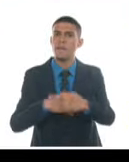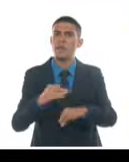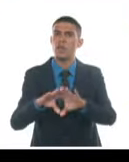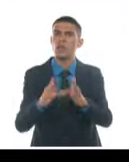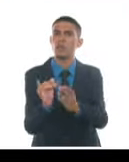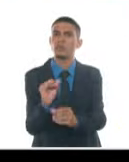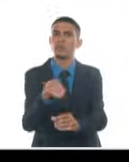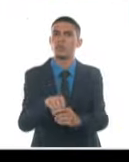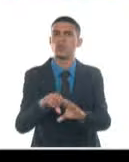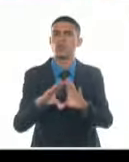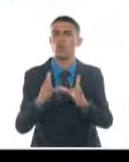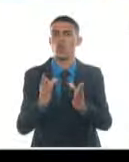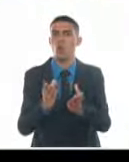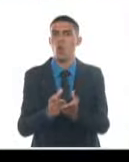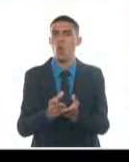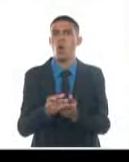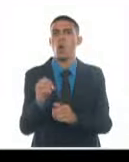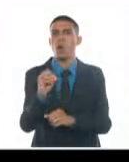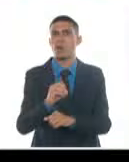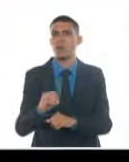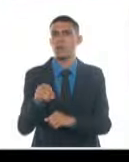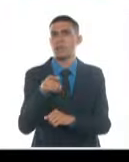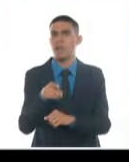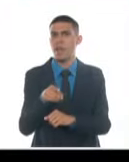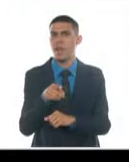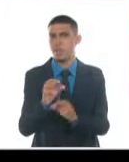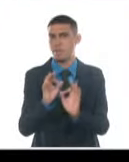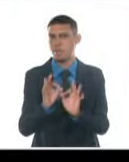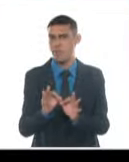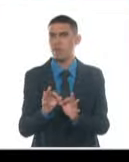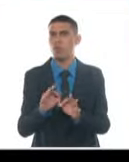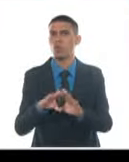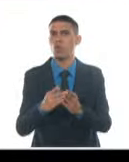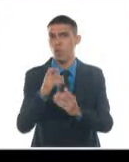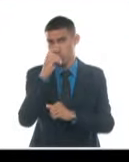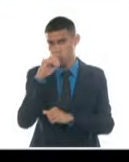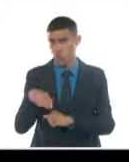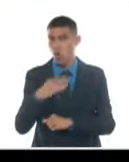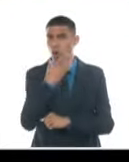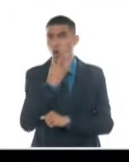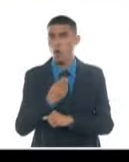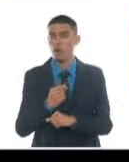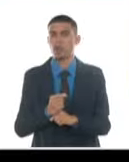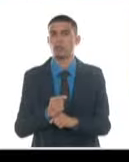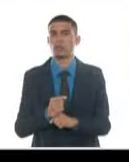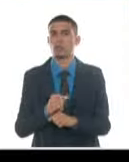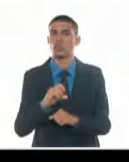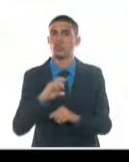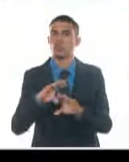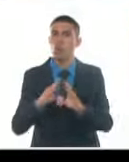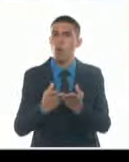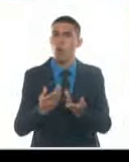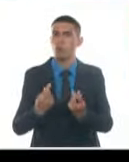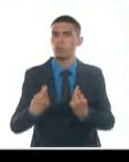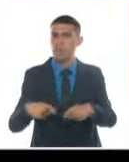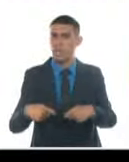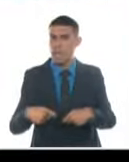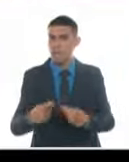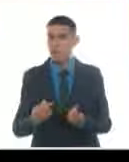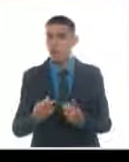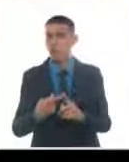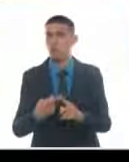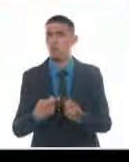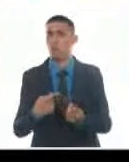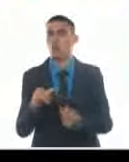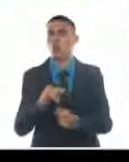todos los factores que intervienen en las condiciones en que se desarrollan los menores y jóvenes, articular sus derechos, además de concebir a